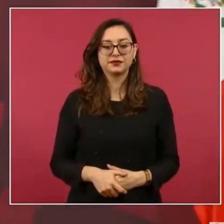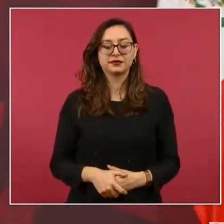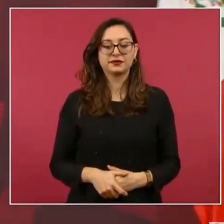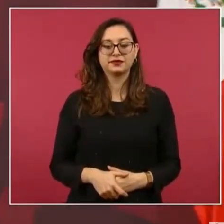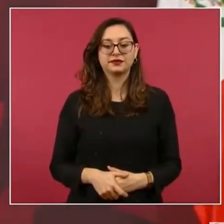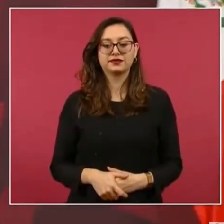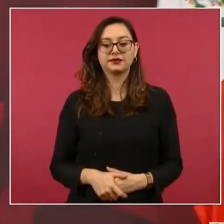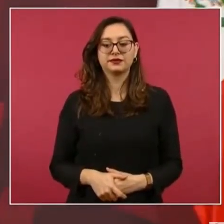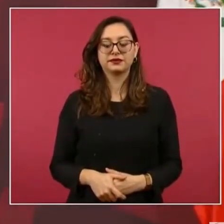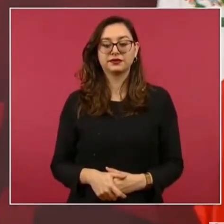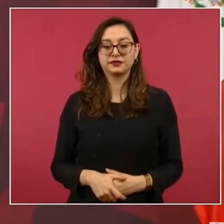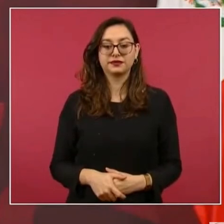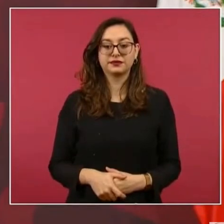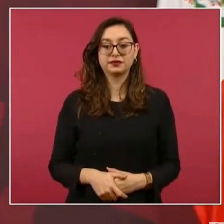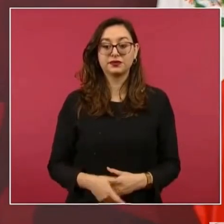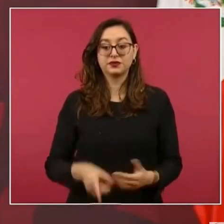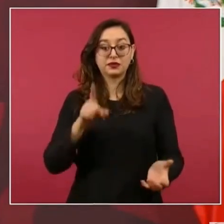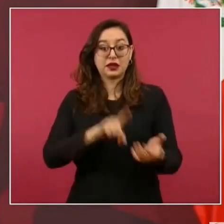que espantaban.